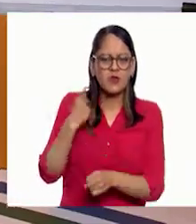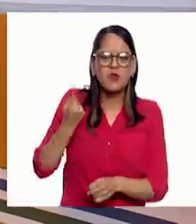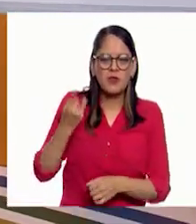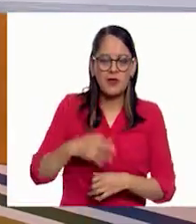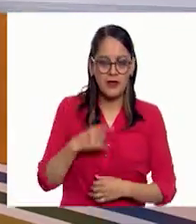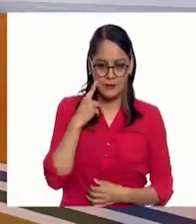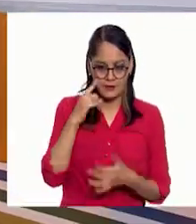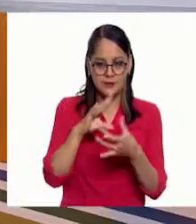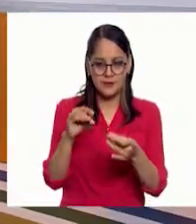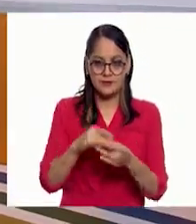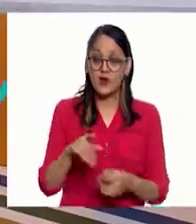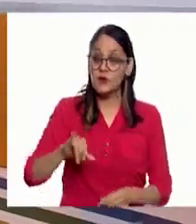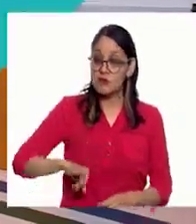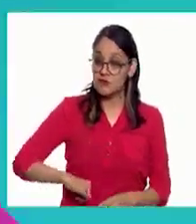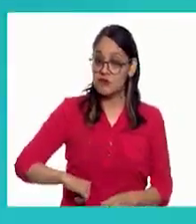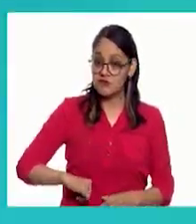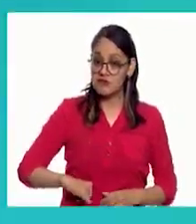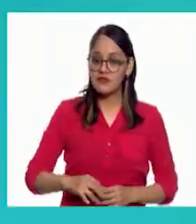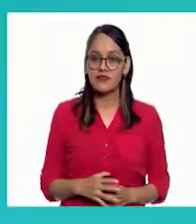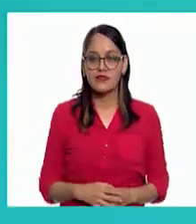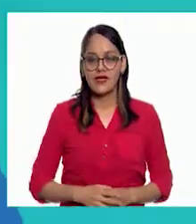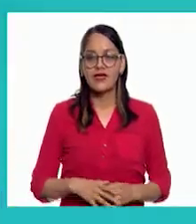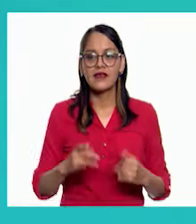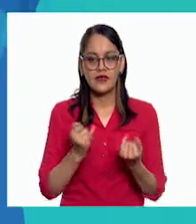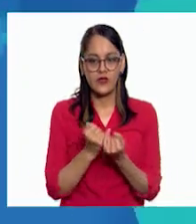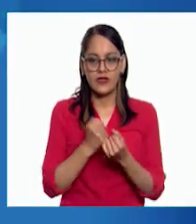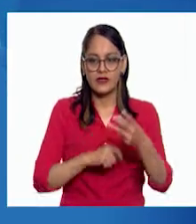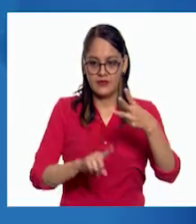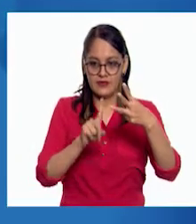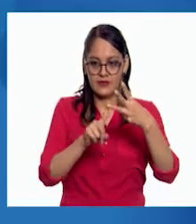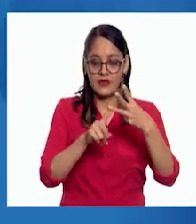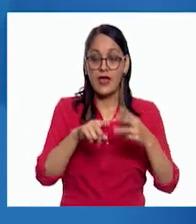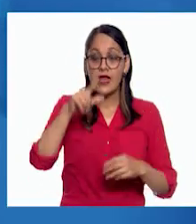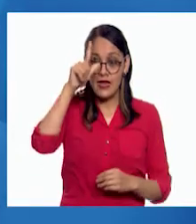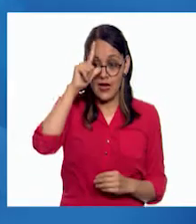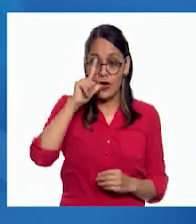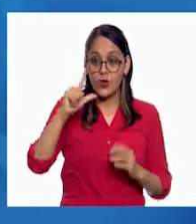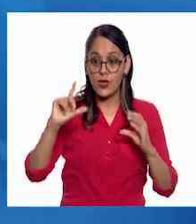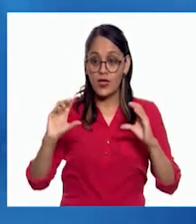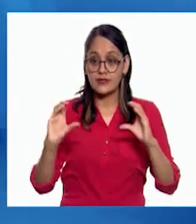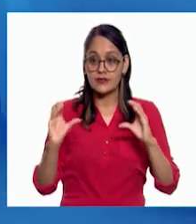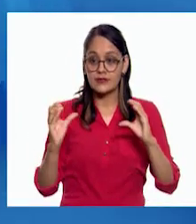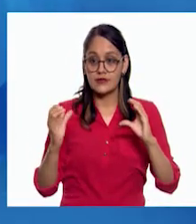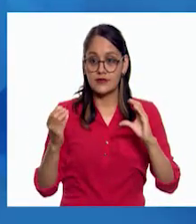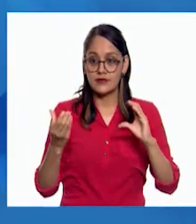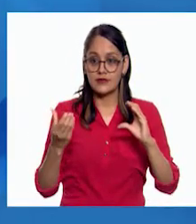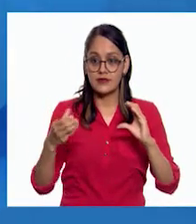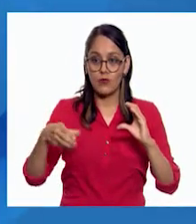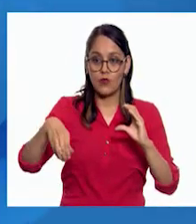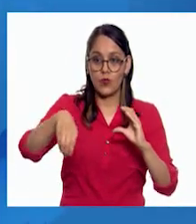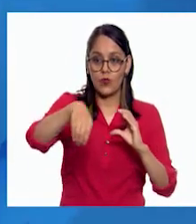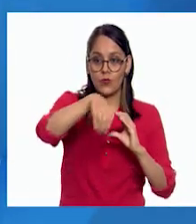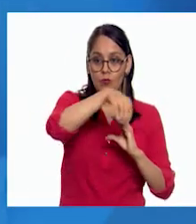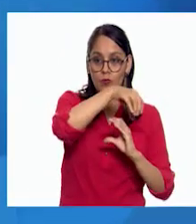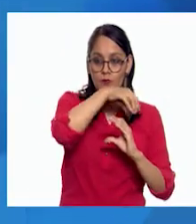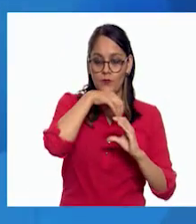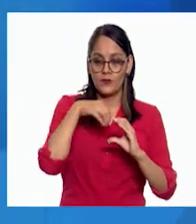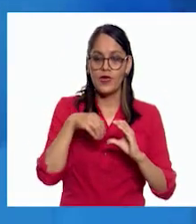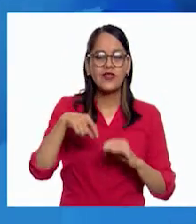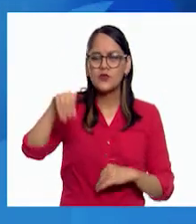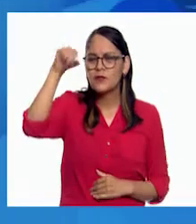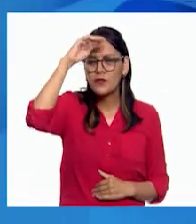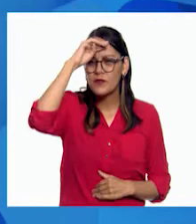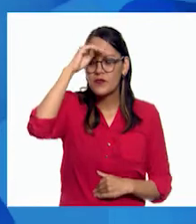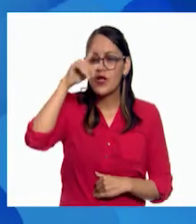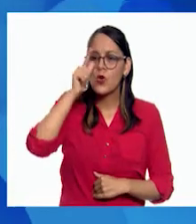Qué dato tan interesante. También la luna se mueve. Claro, por supuesto. ¿Te imaginas que no se moviera todo el día,